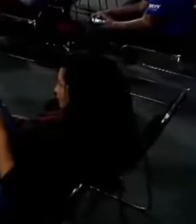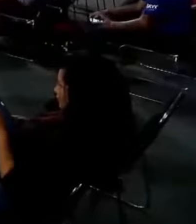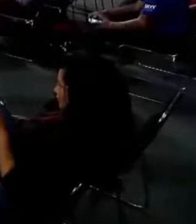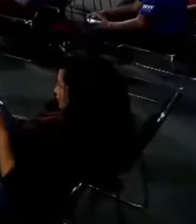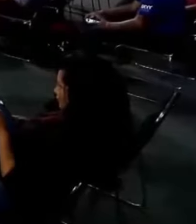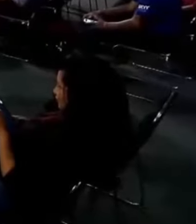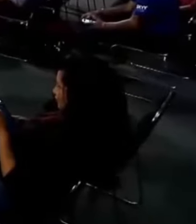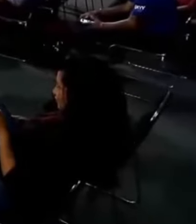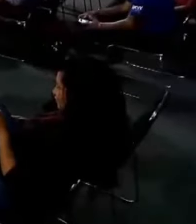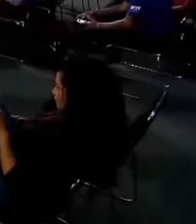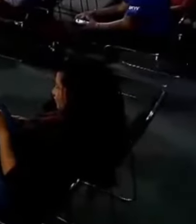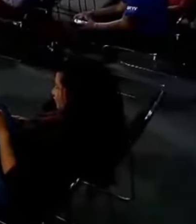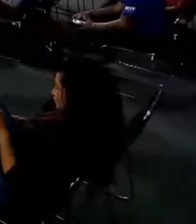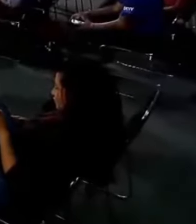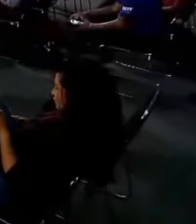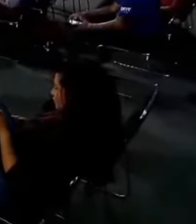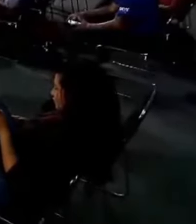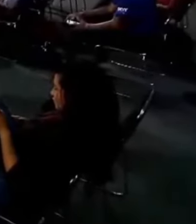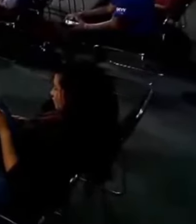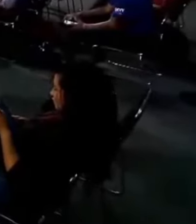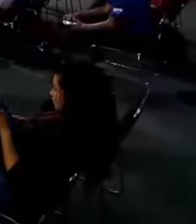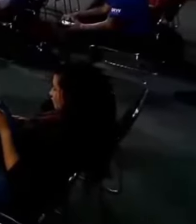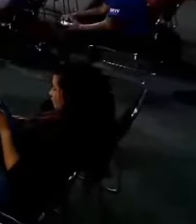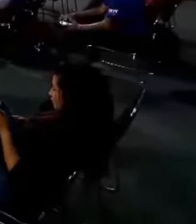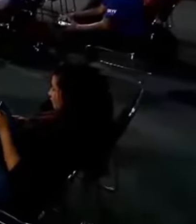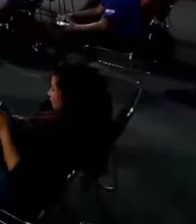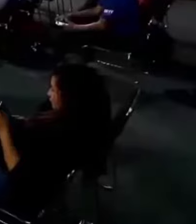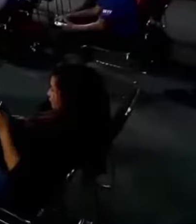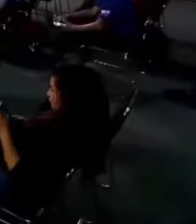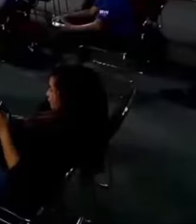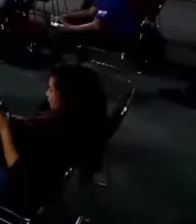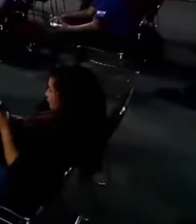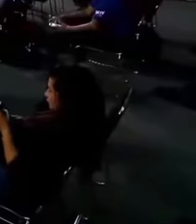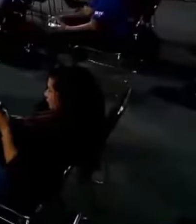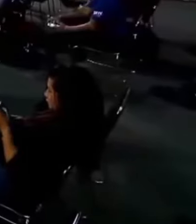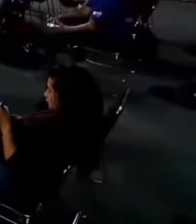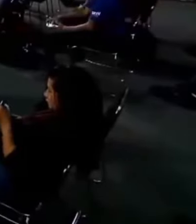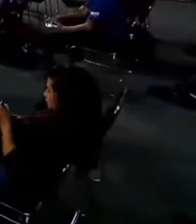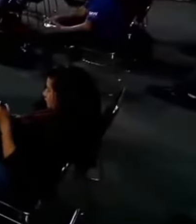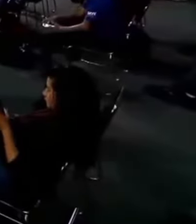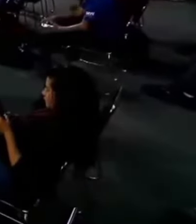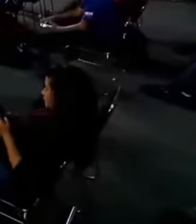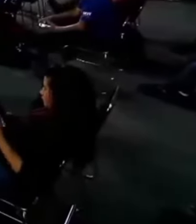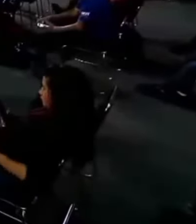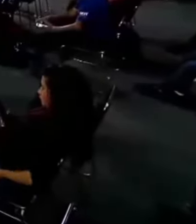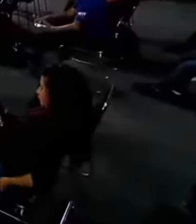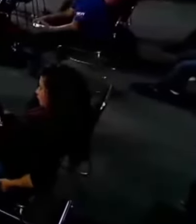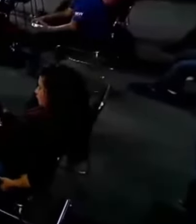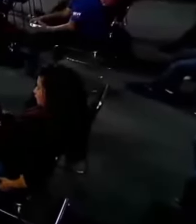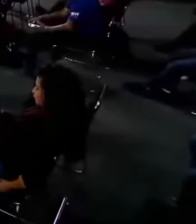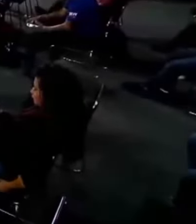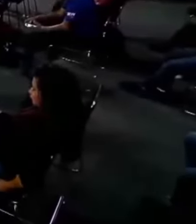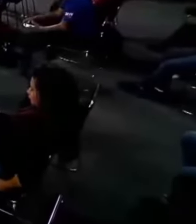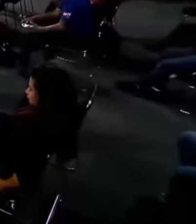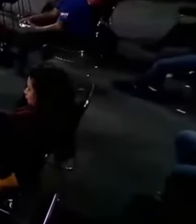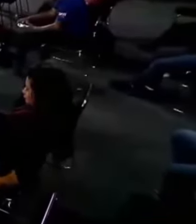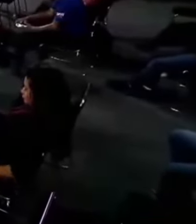que se fueron a vivir a Chilpancingo y Acapulco para ayudar. Ahí están todavía.